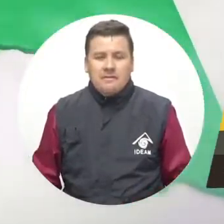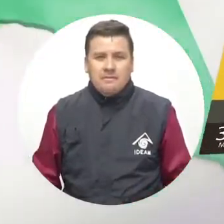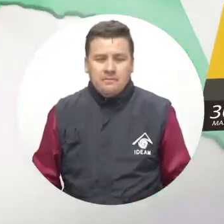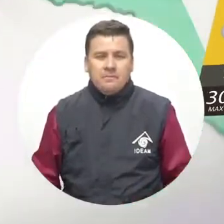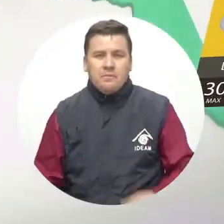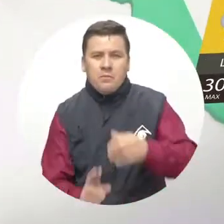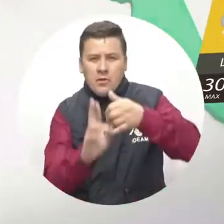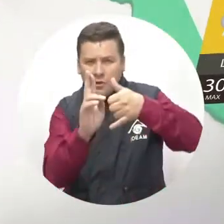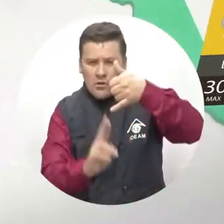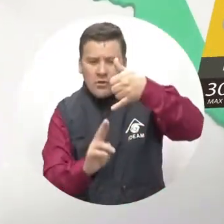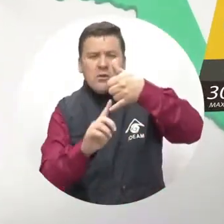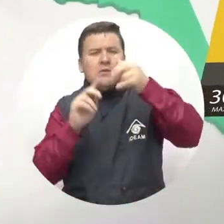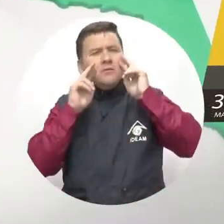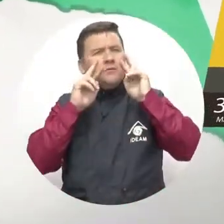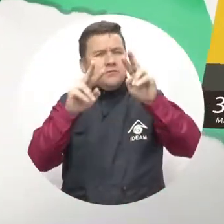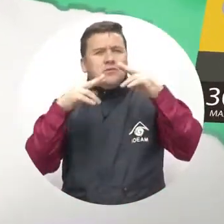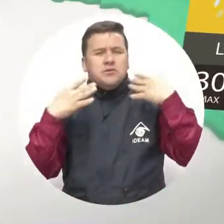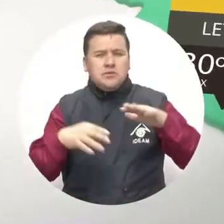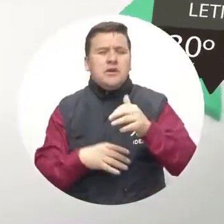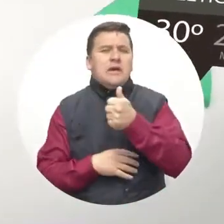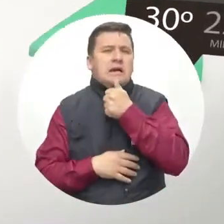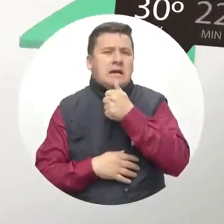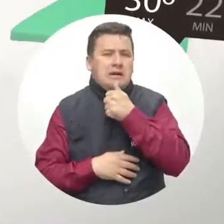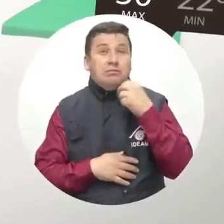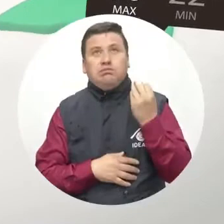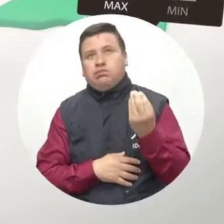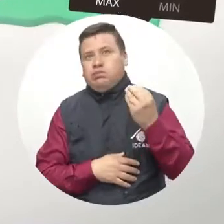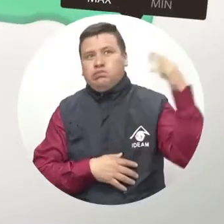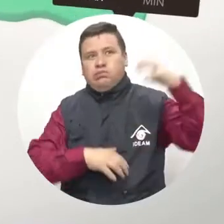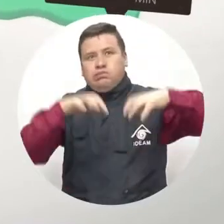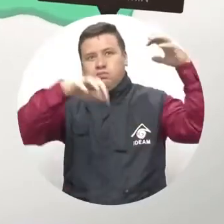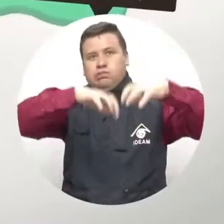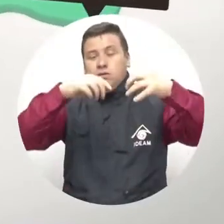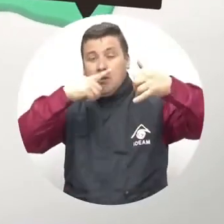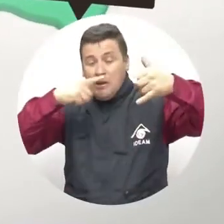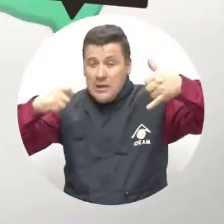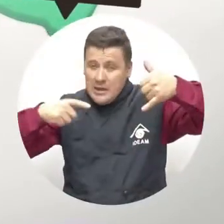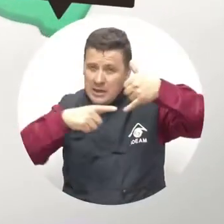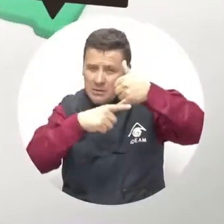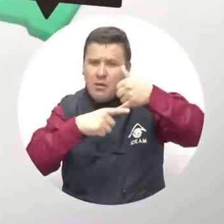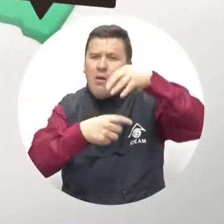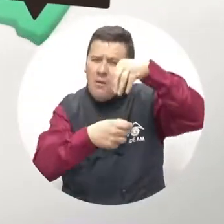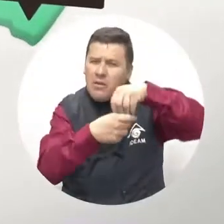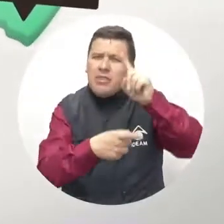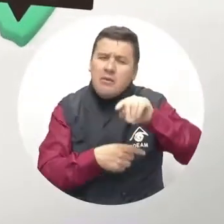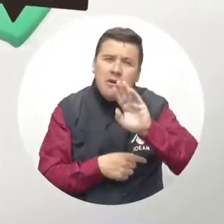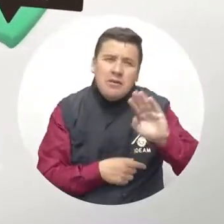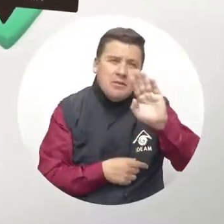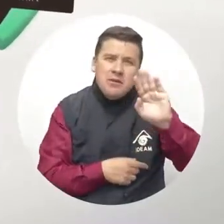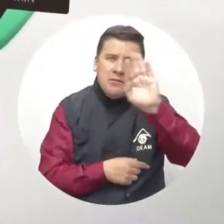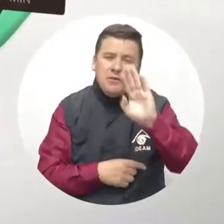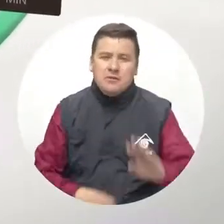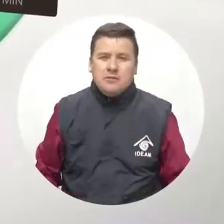Al sur del país también veremos bastante agua cayendo en diferentes sectores de la Amazonía y sus departamentos.